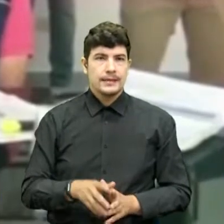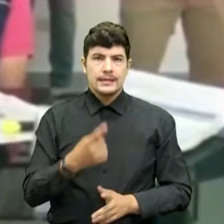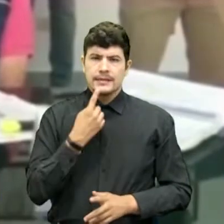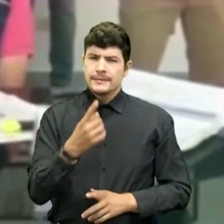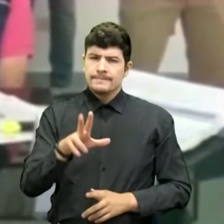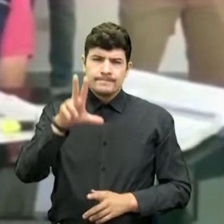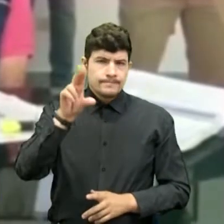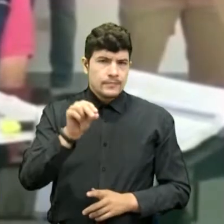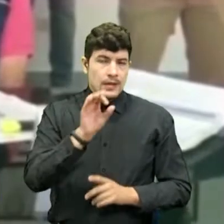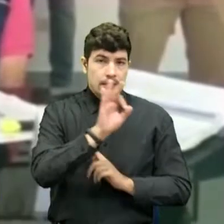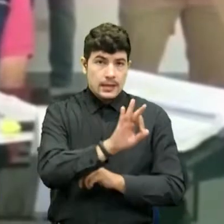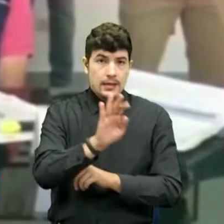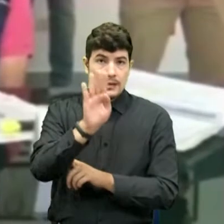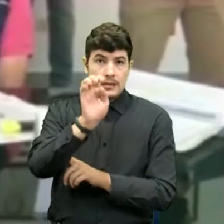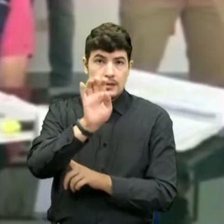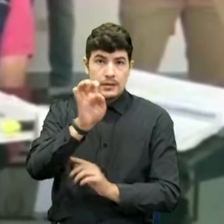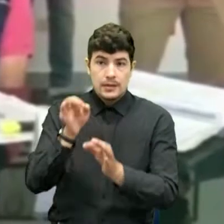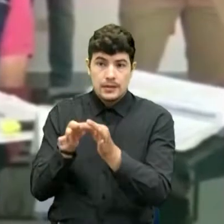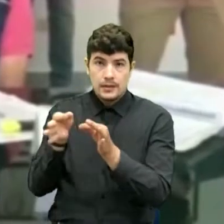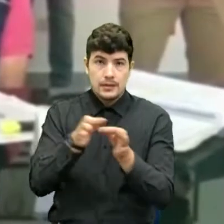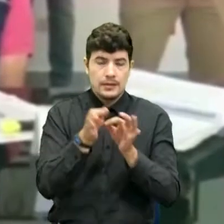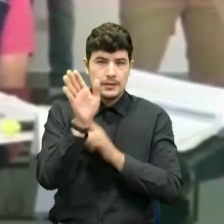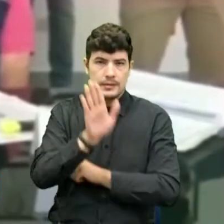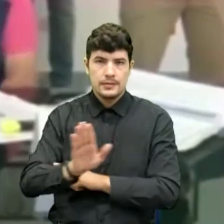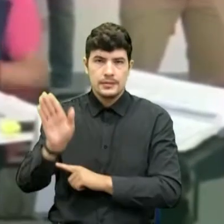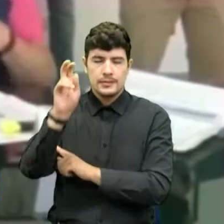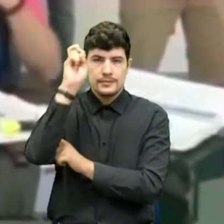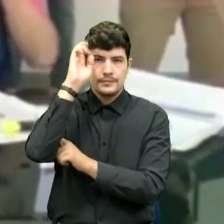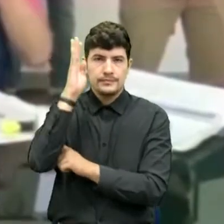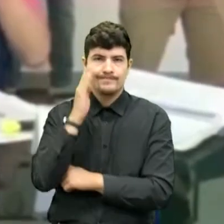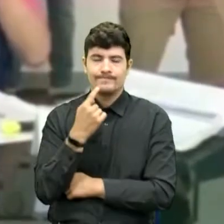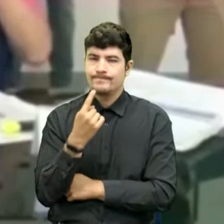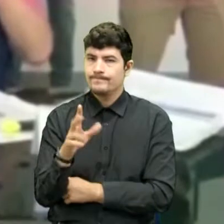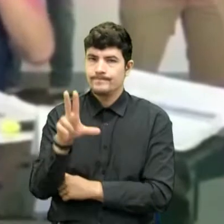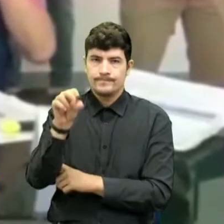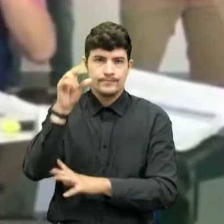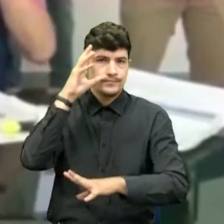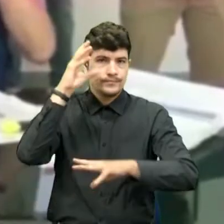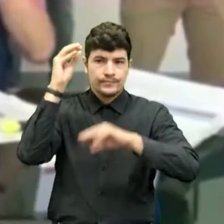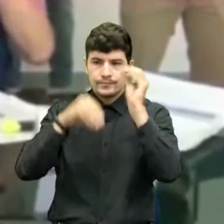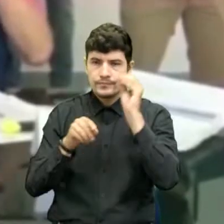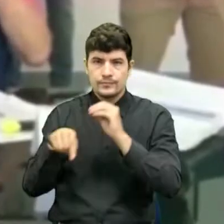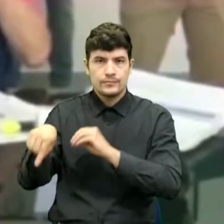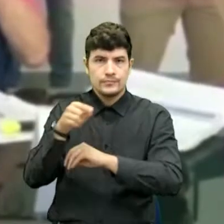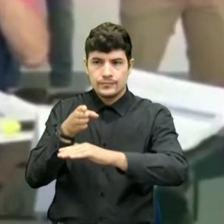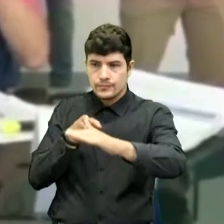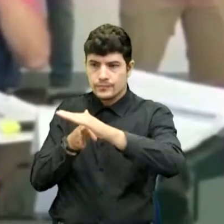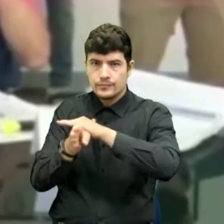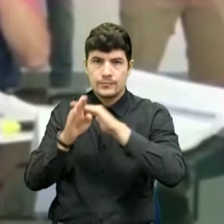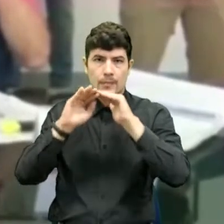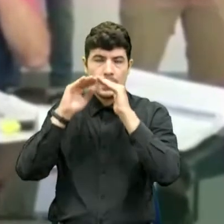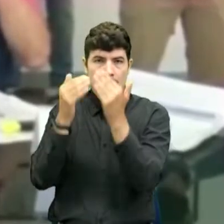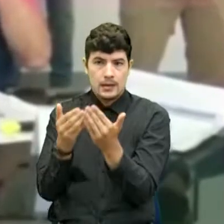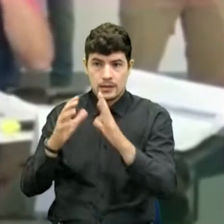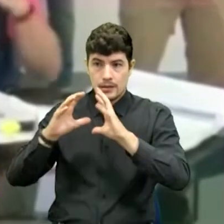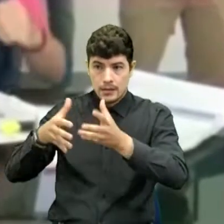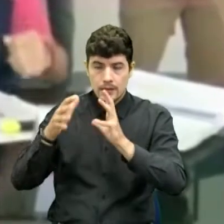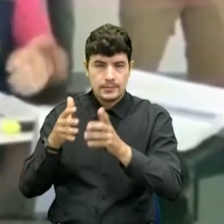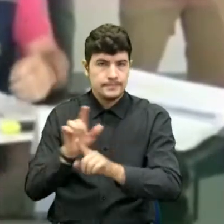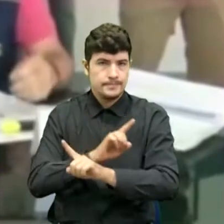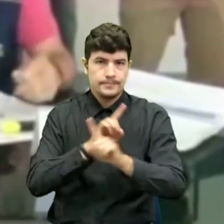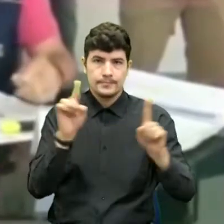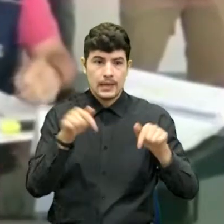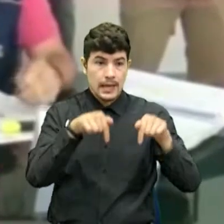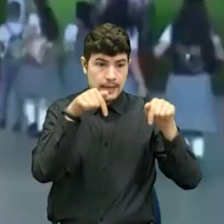los 39 municipios de Norte de Santander, decisión que también es tomada por el municipio de San